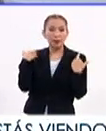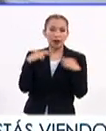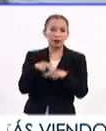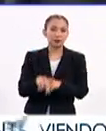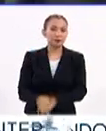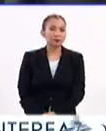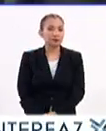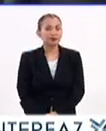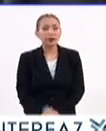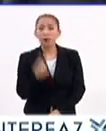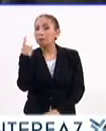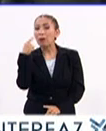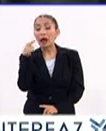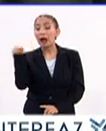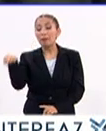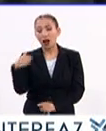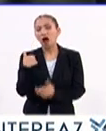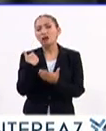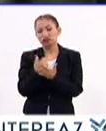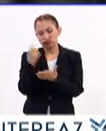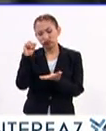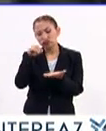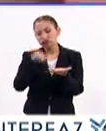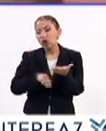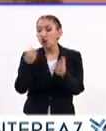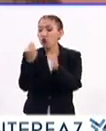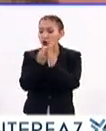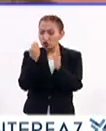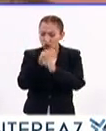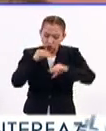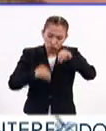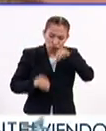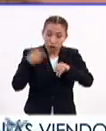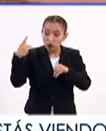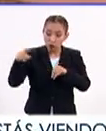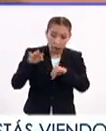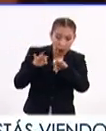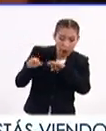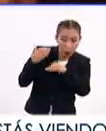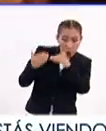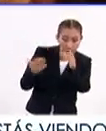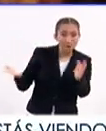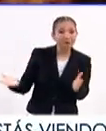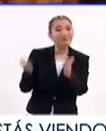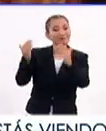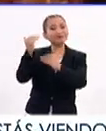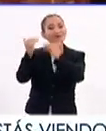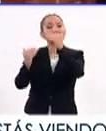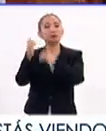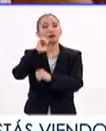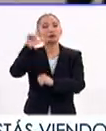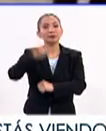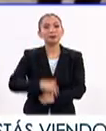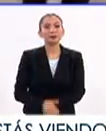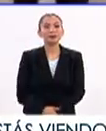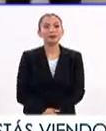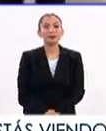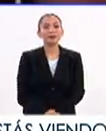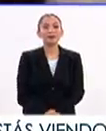del magisterio, con la finalidad de poder plantear sus cursos y con base a su desempeño, impulsar su desarrollo profesional.